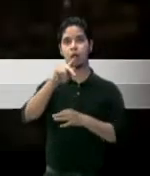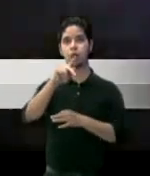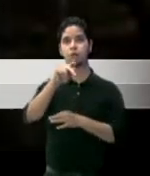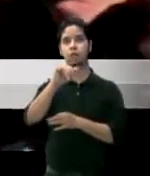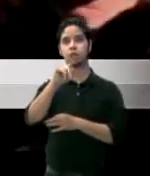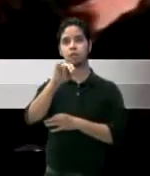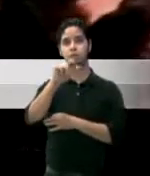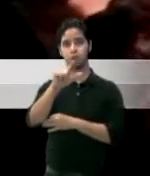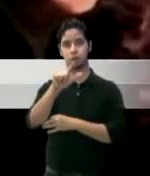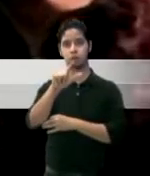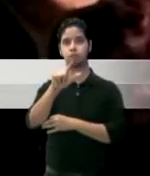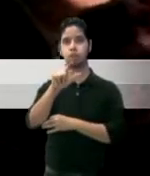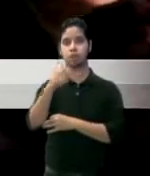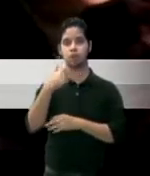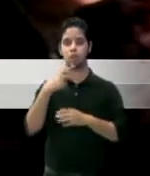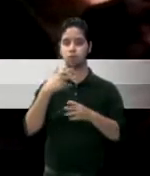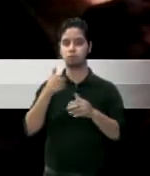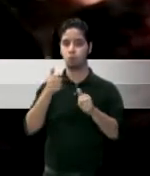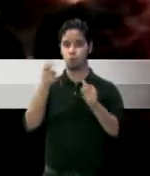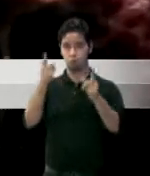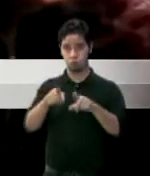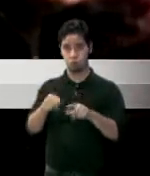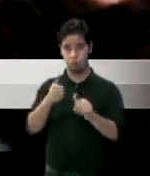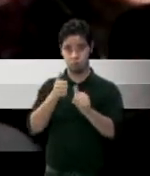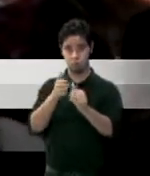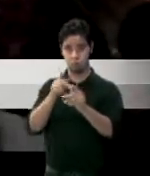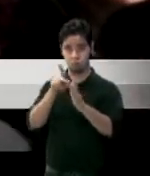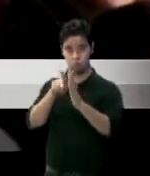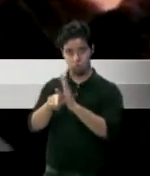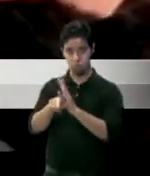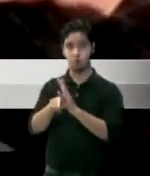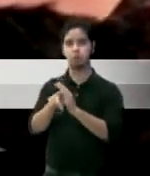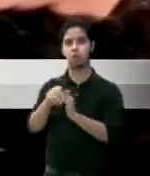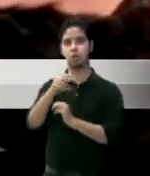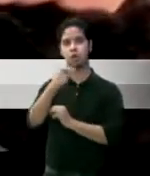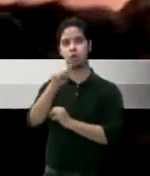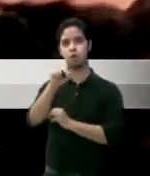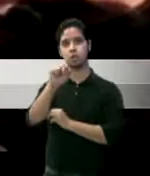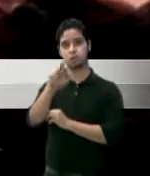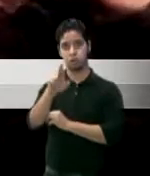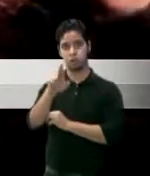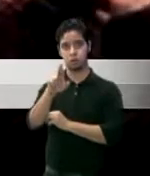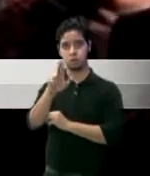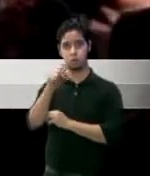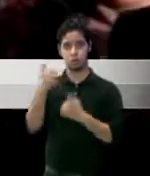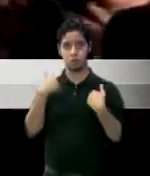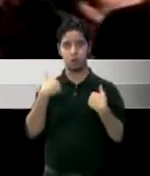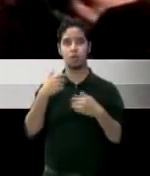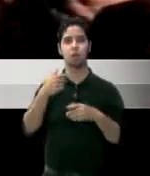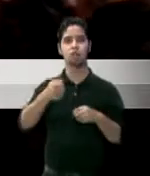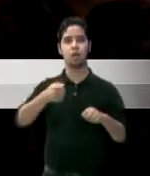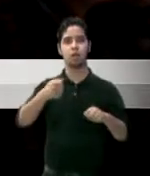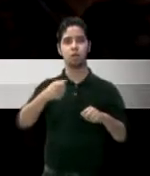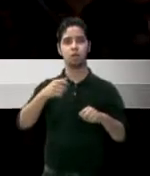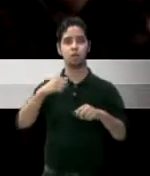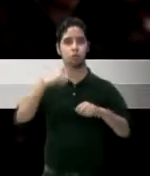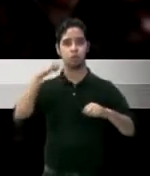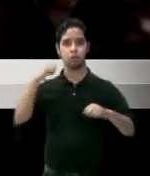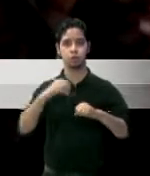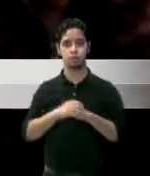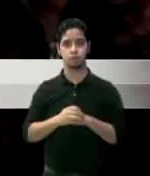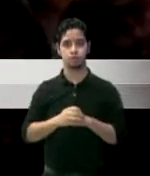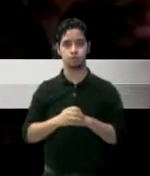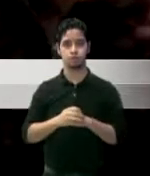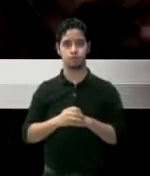muerte de Eric Garner, un hombre negro que no estaba armado, al ejecutar una llave de estrangulamiento. Según dos funcionarios de